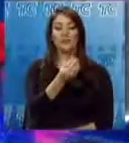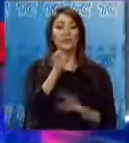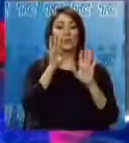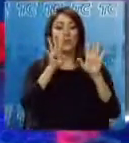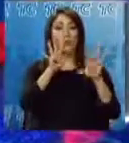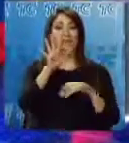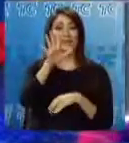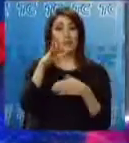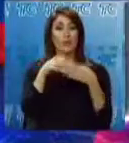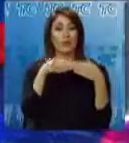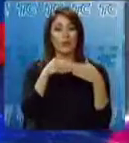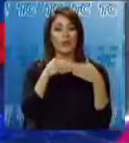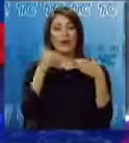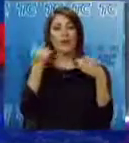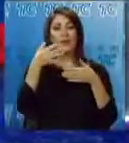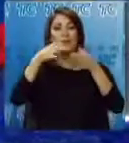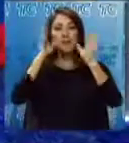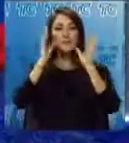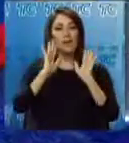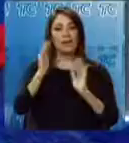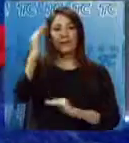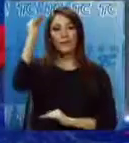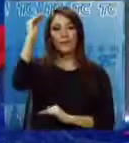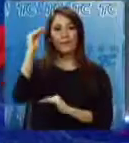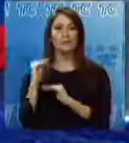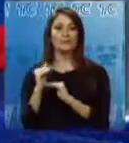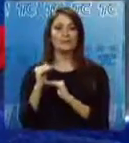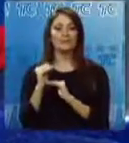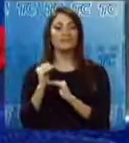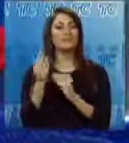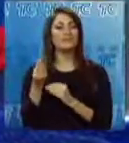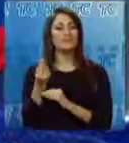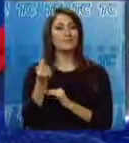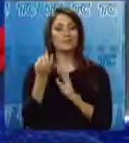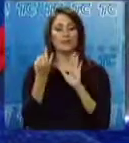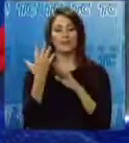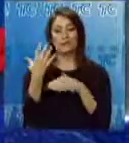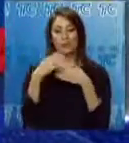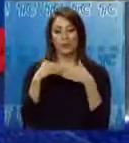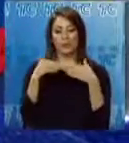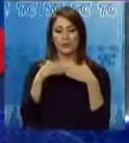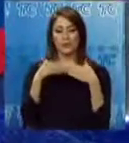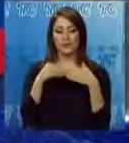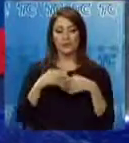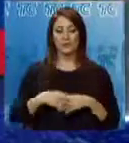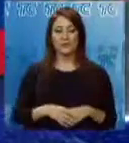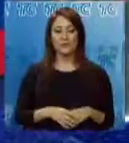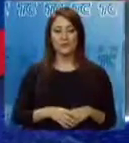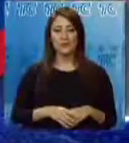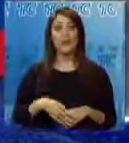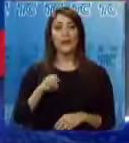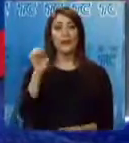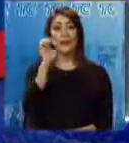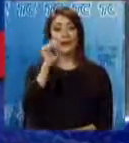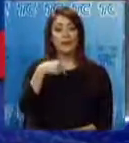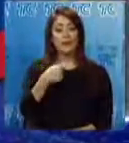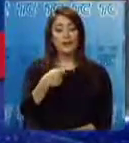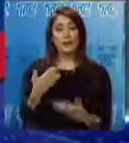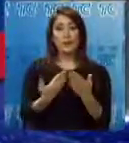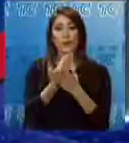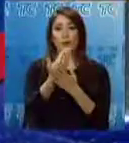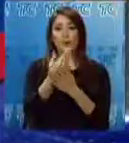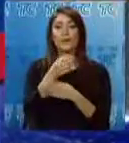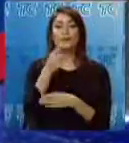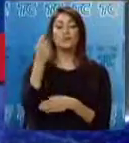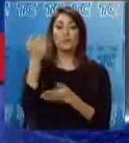de 95 dólares, en diciembre ya registró una disminución de su valor y se comercializó en 75 dólares. Sin embargo, la nueva remesa de